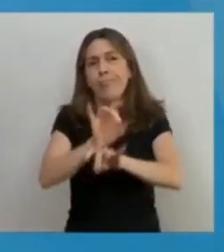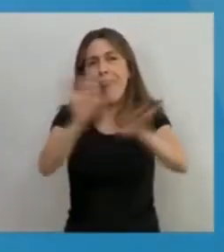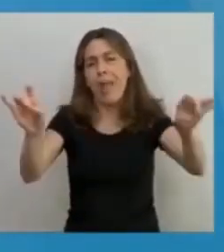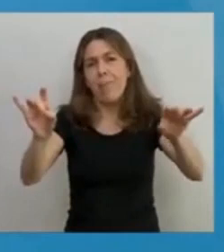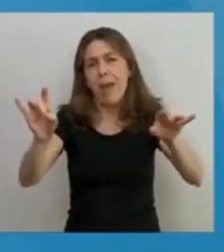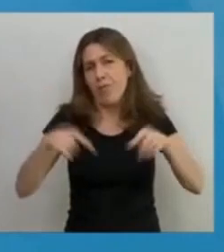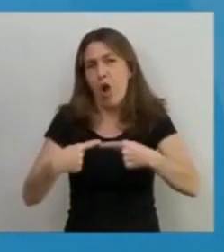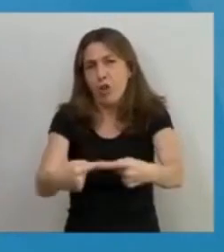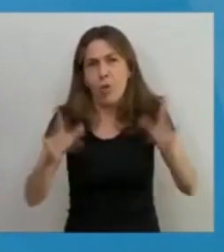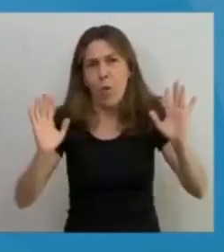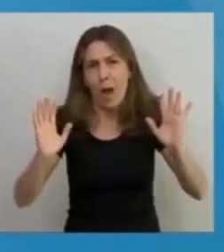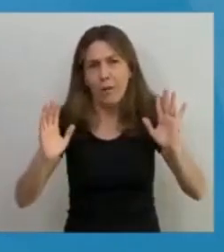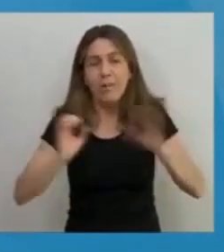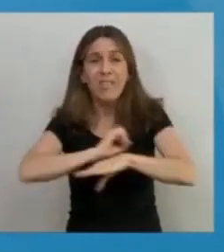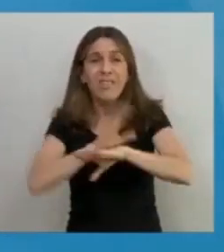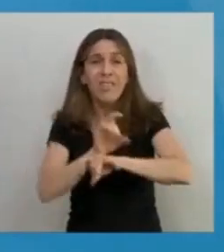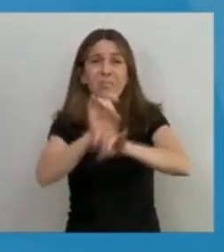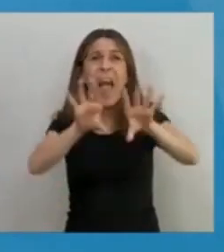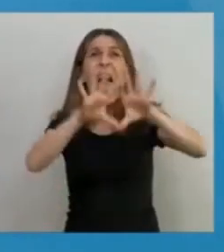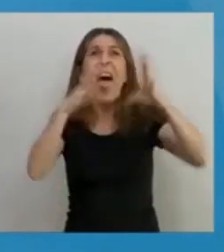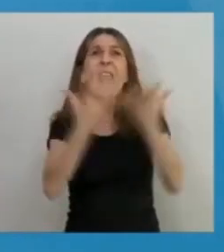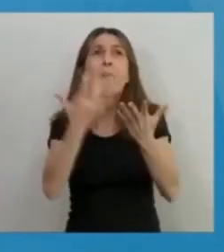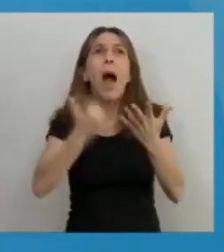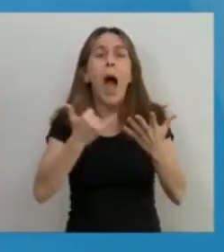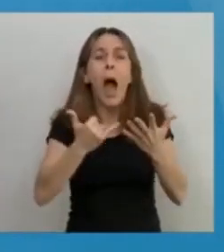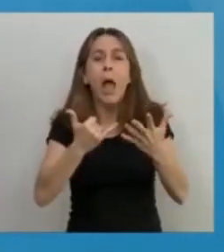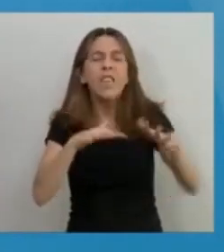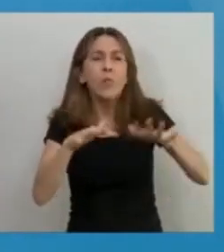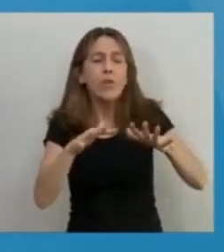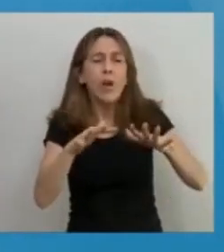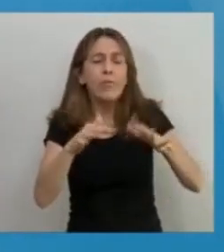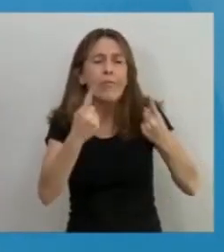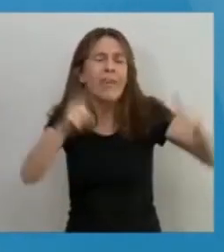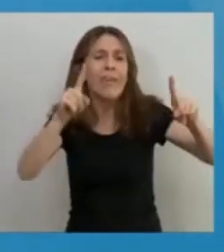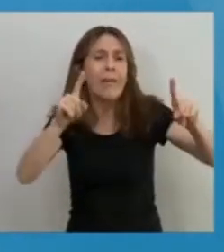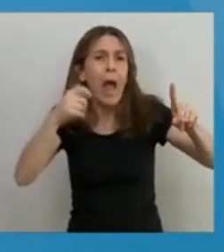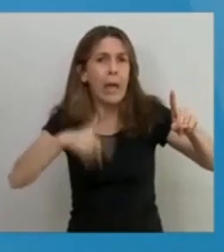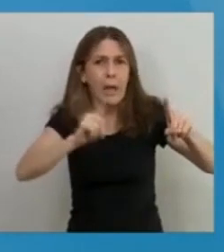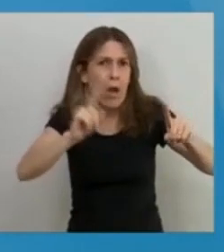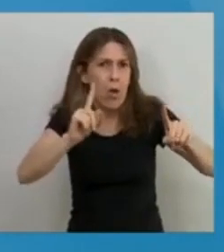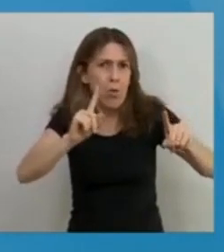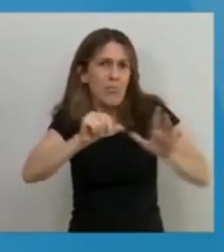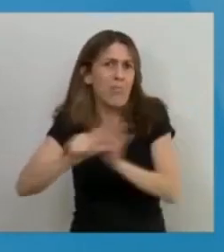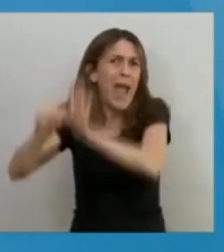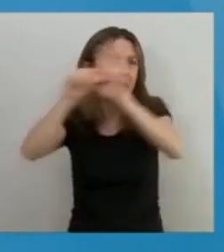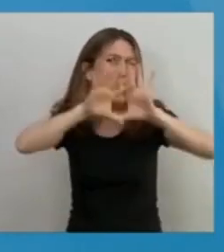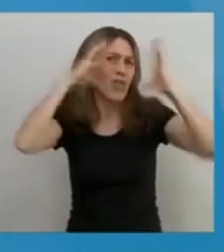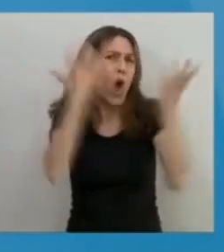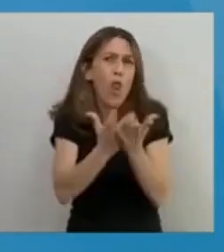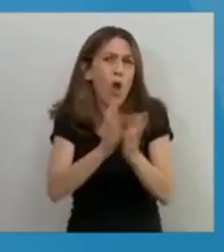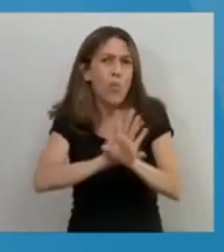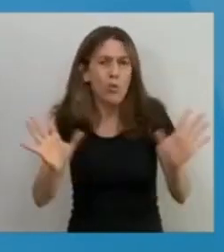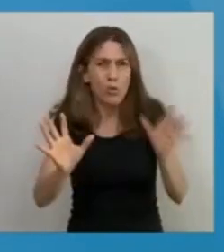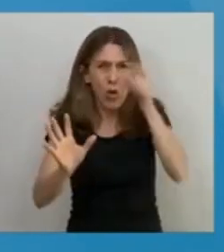La pandemia no es un fenómeno argentino, es un fenómeno universal. Es un hecho global que afecta absolutamente